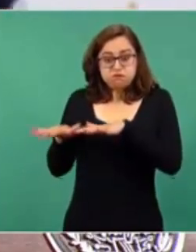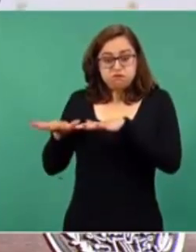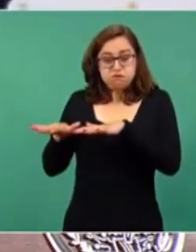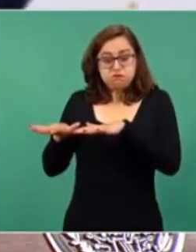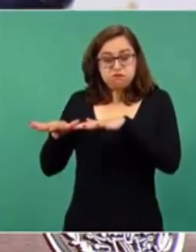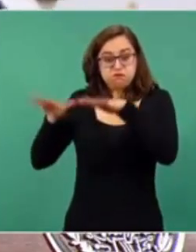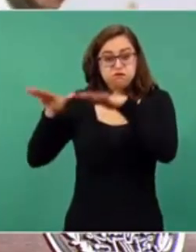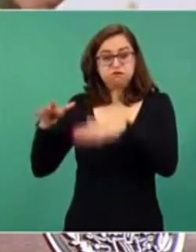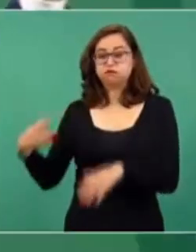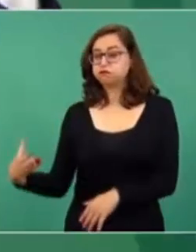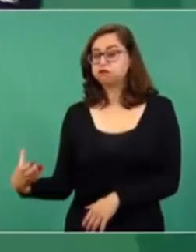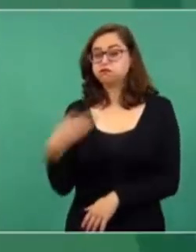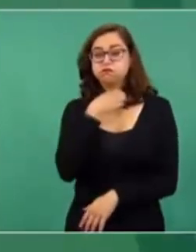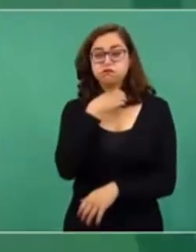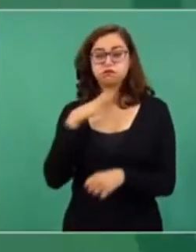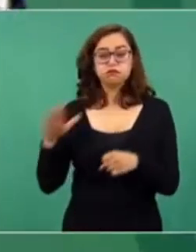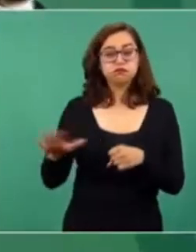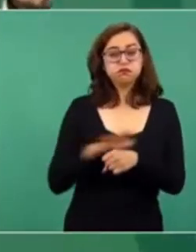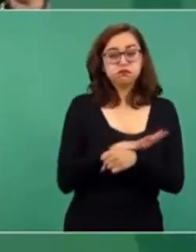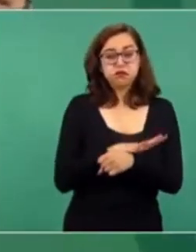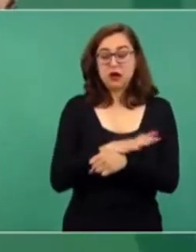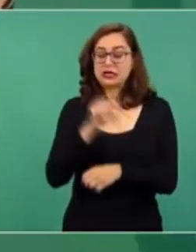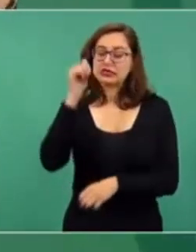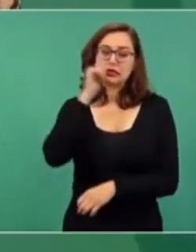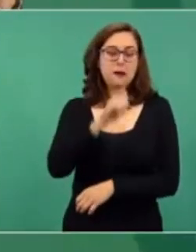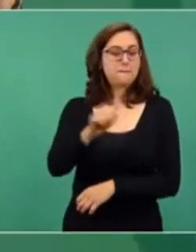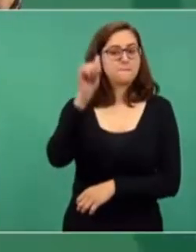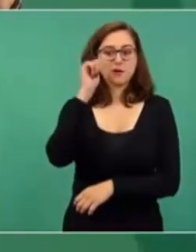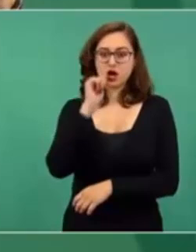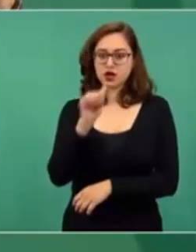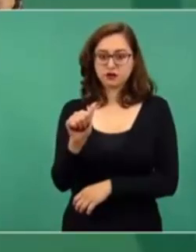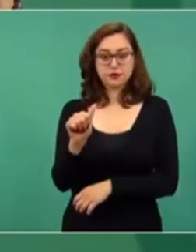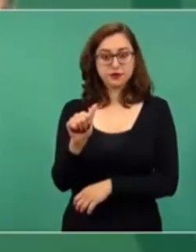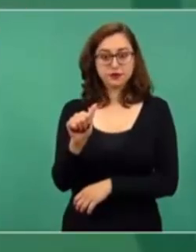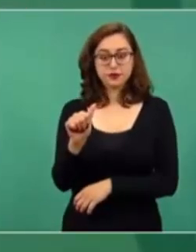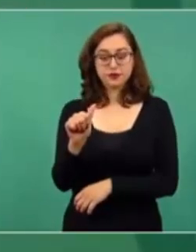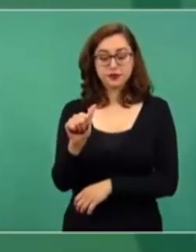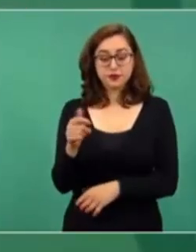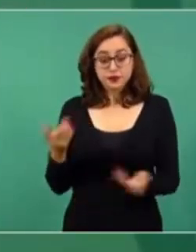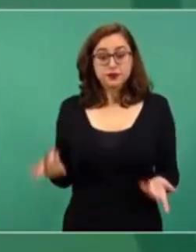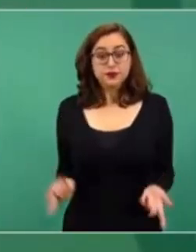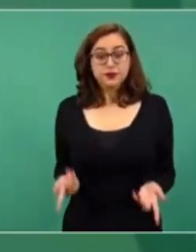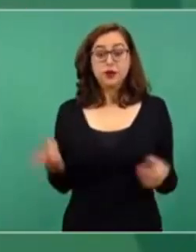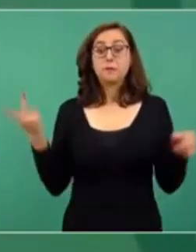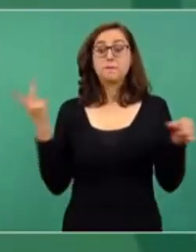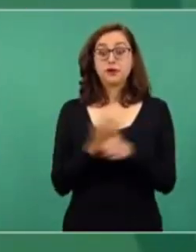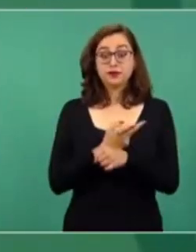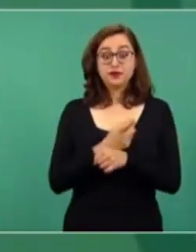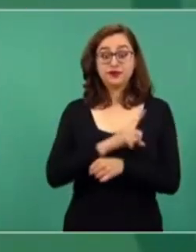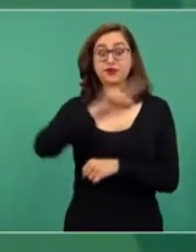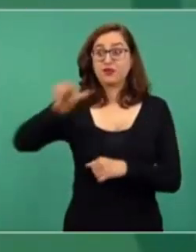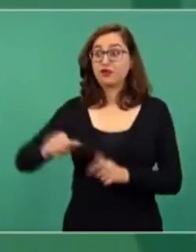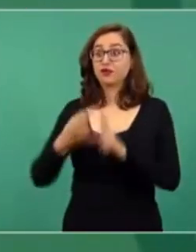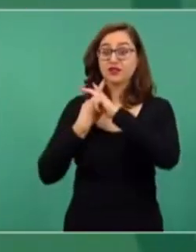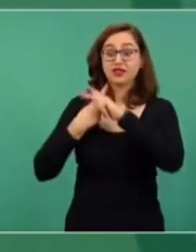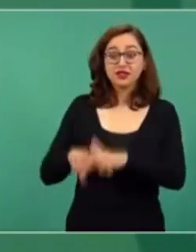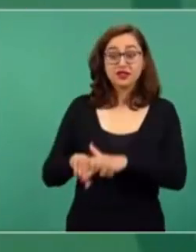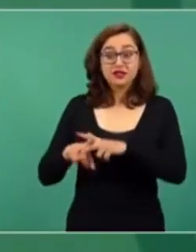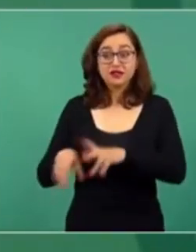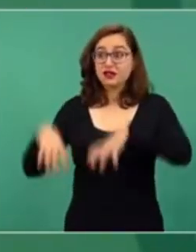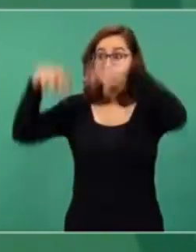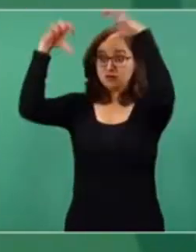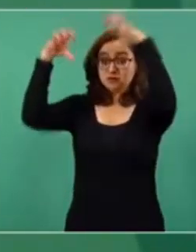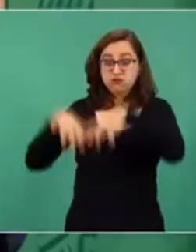a manifestar si están a favor del pueblo, del consumidor, del usuario, o están a favor de las empresas y de los grupos de intereses creados,